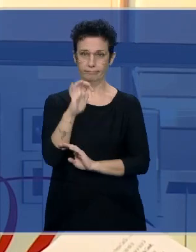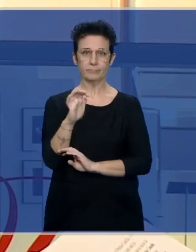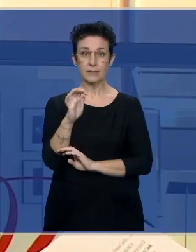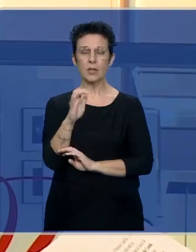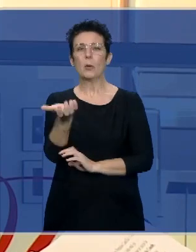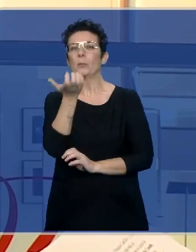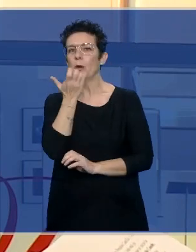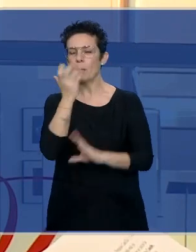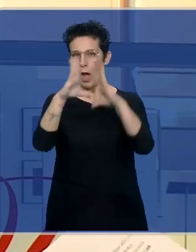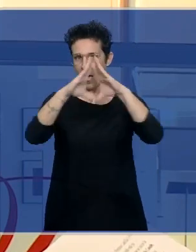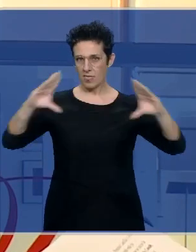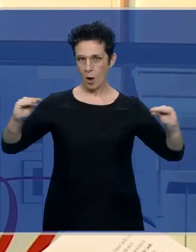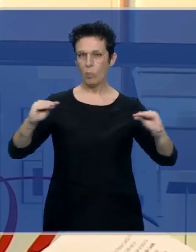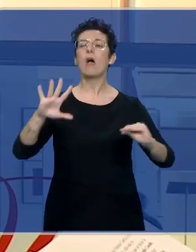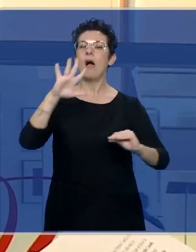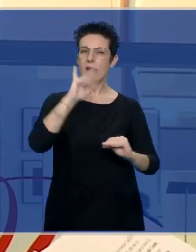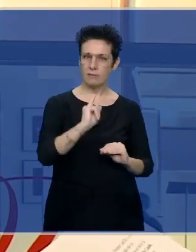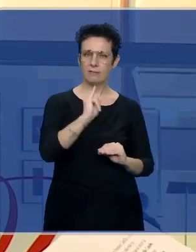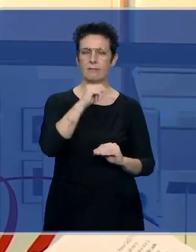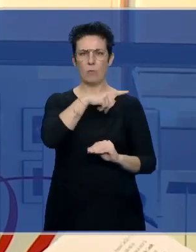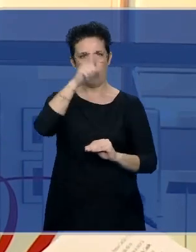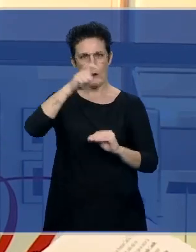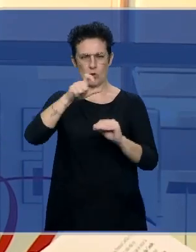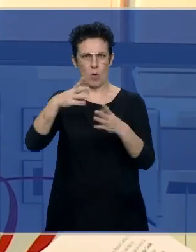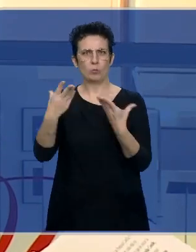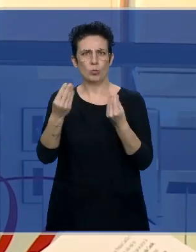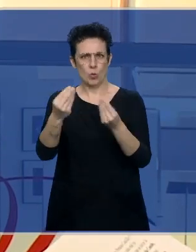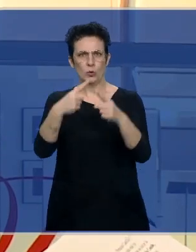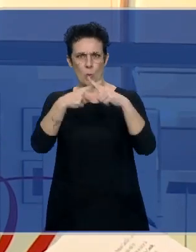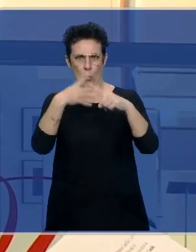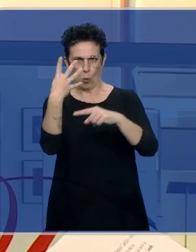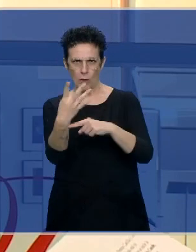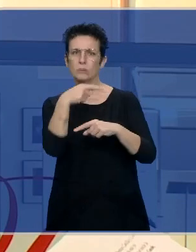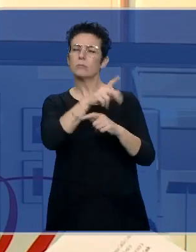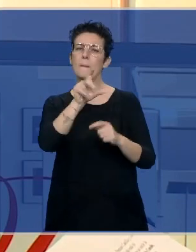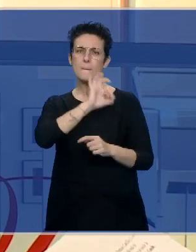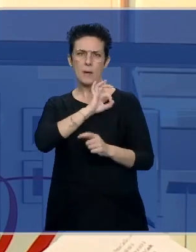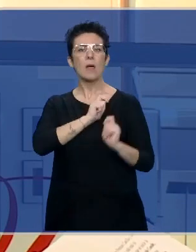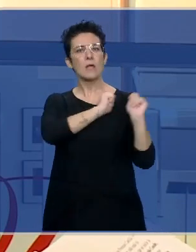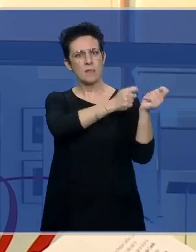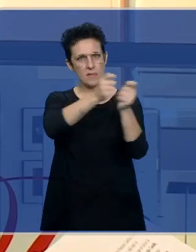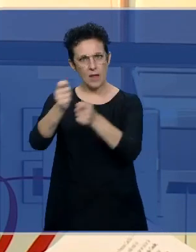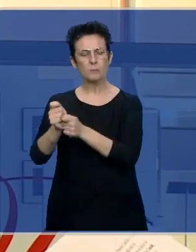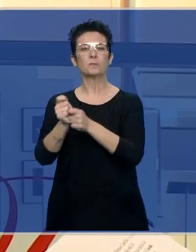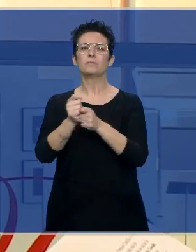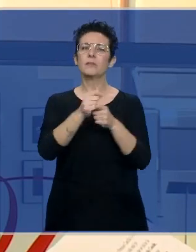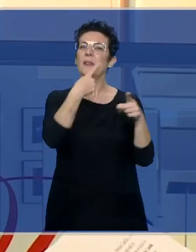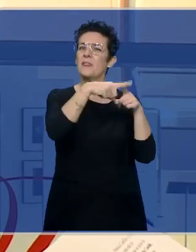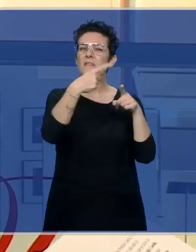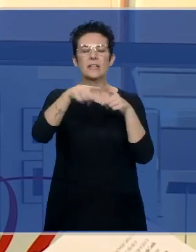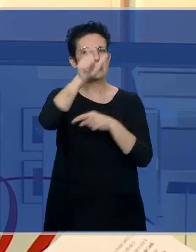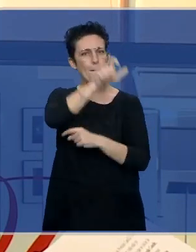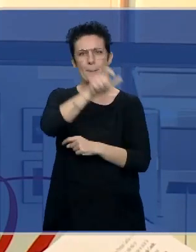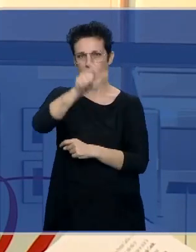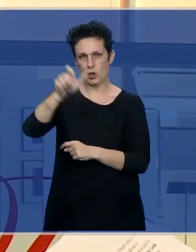Pero, por ejemplo, Andalucía, que tiene cuatro veces la población que Castilla y León, prácticamente da unas medallas y las da indistintamente a personas.